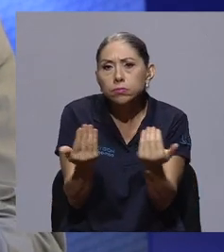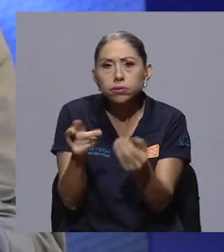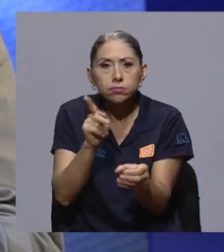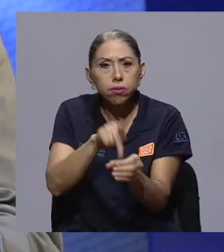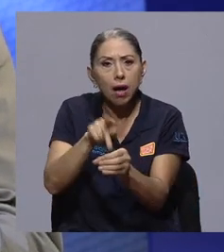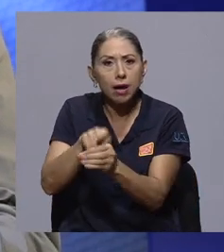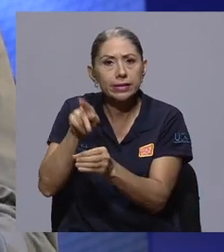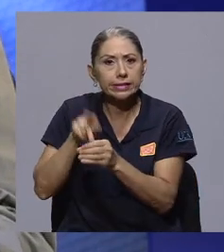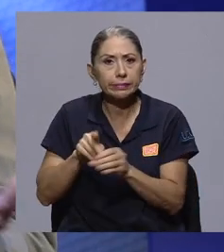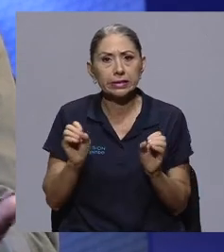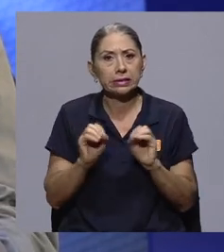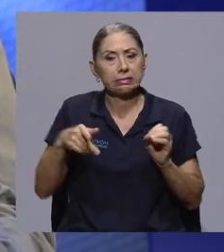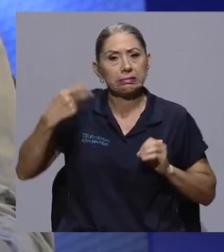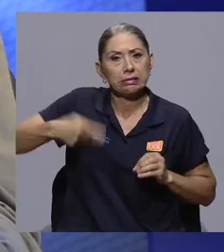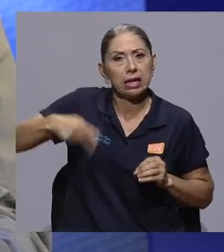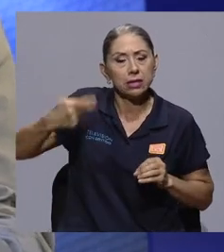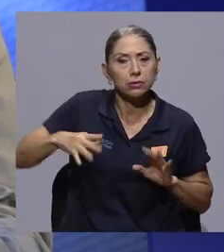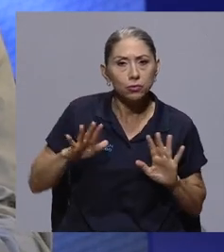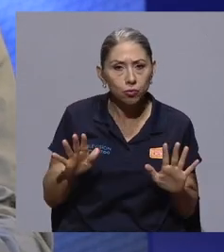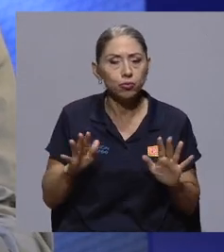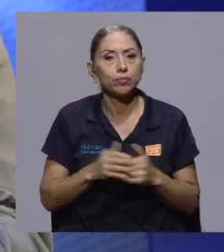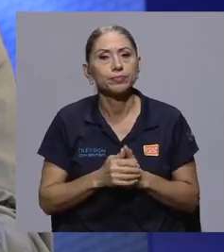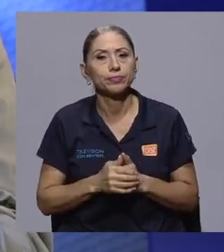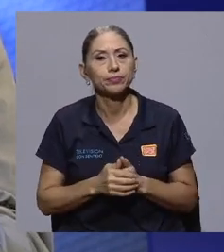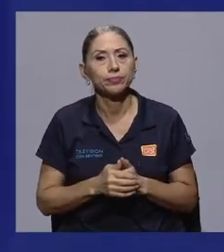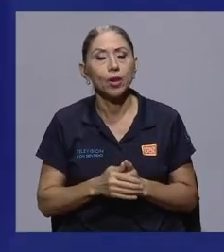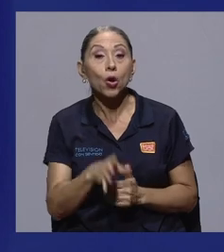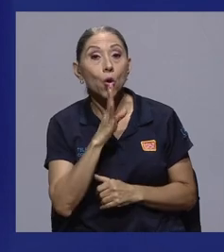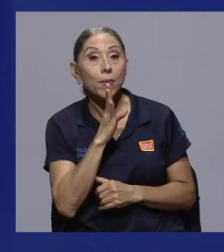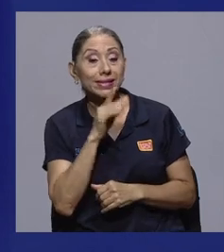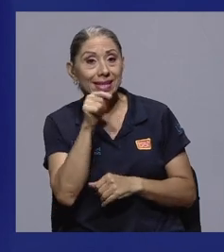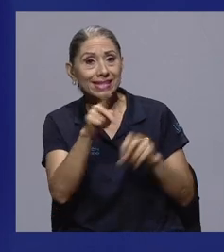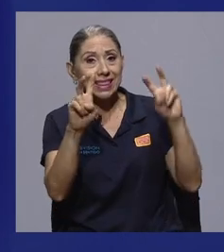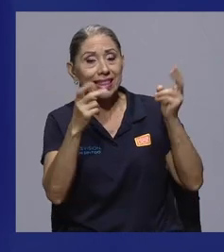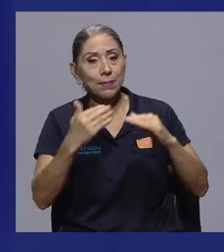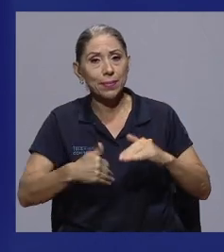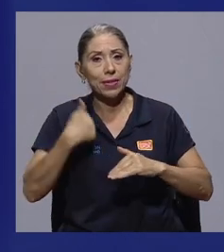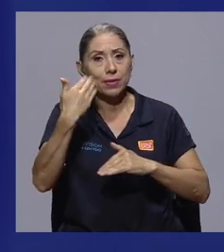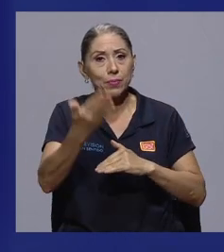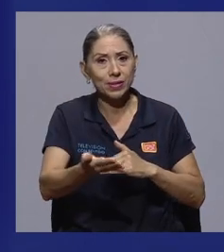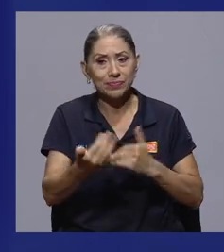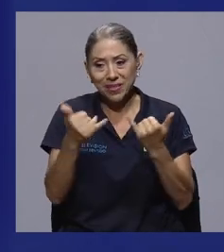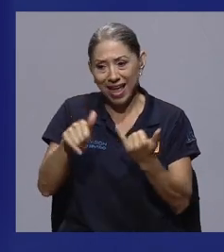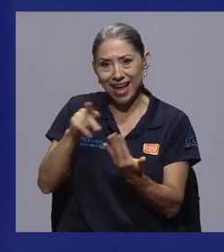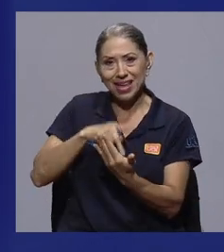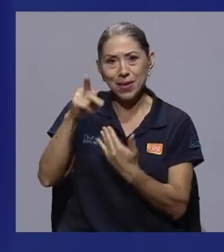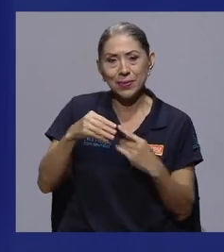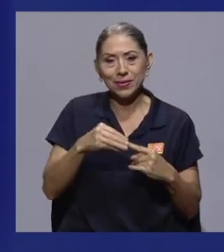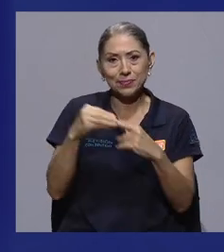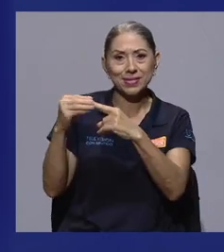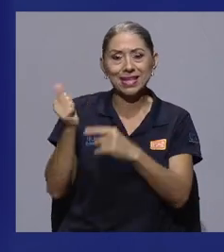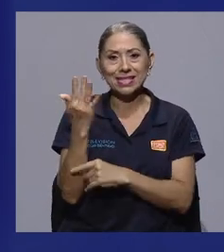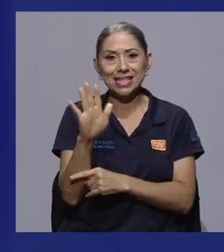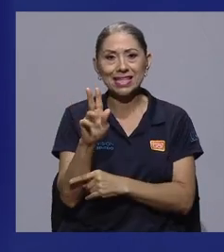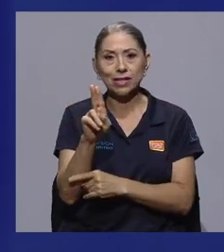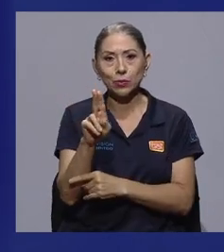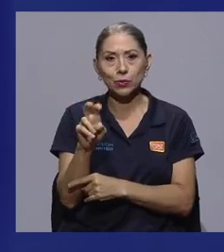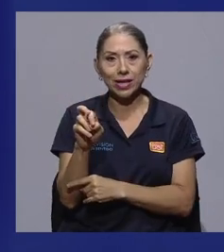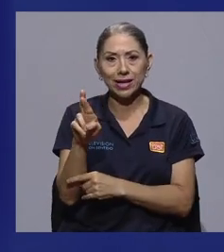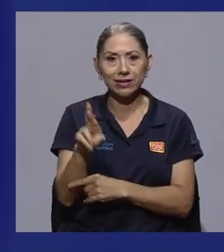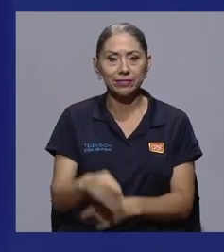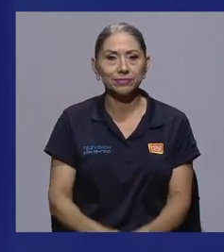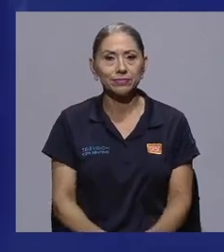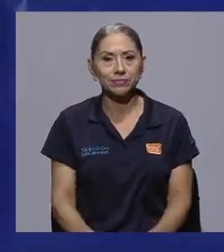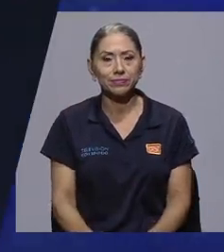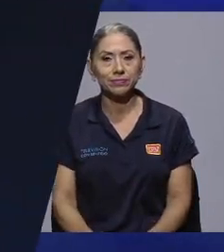participativo y que tampoco genere los riesgos que se dice que pueden generar. Conversaremos sobre este tema después de una pausa. Estamos aquí en Especiales 15